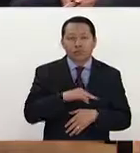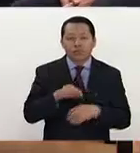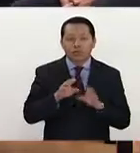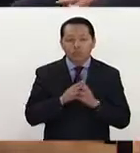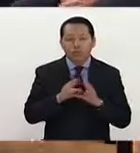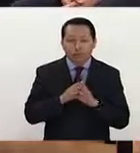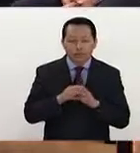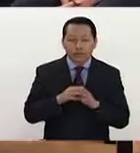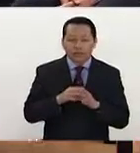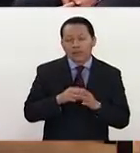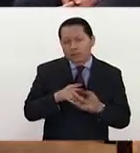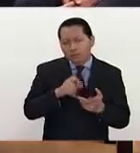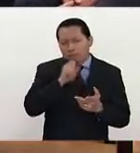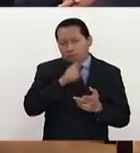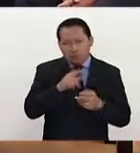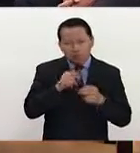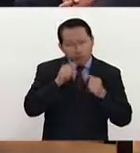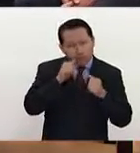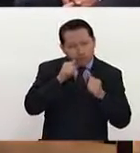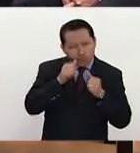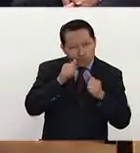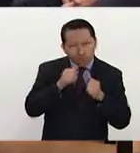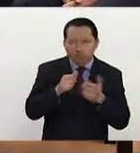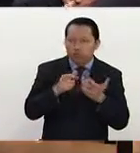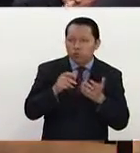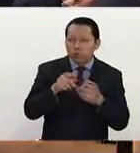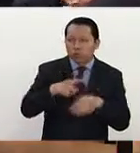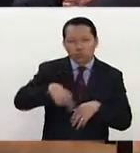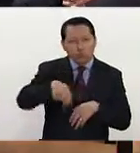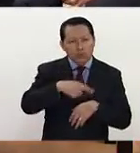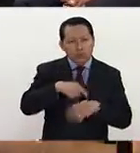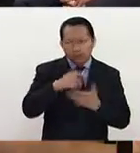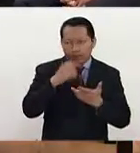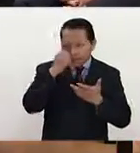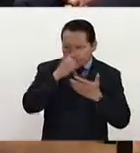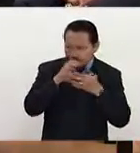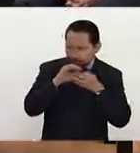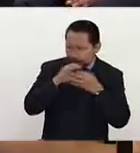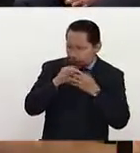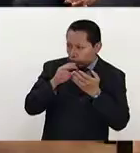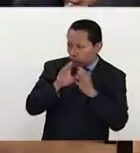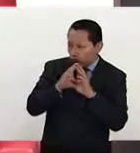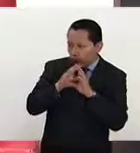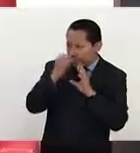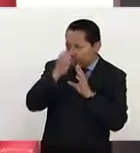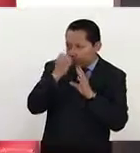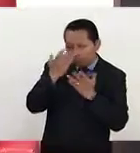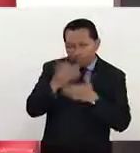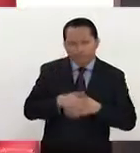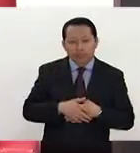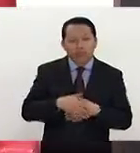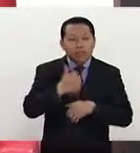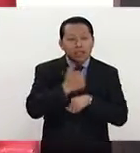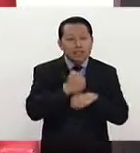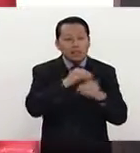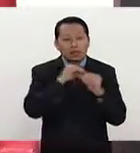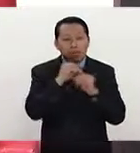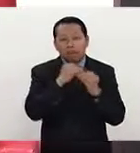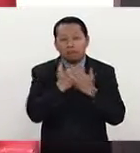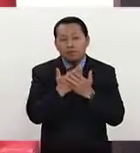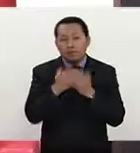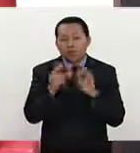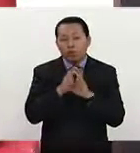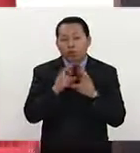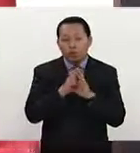ni cantar victoria. Estar a la expectativa, ¿cuál es el análisis que hacen ustedes? A la expectativa de la sexta ronda, se esperaba en realidad